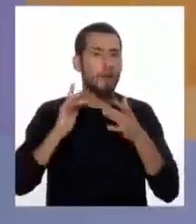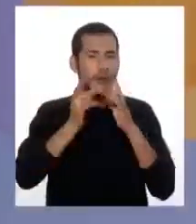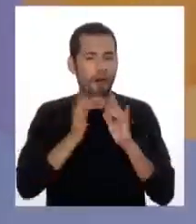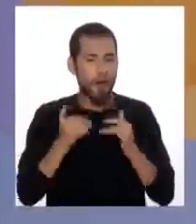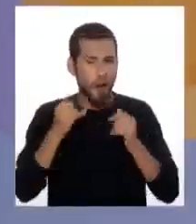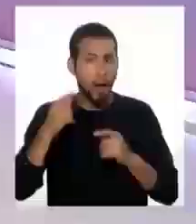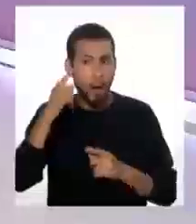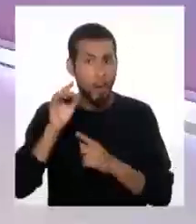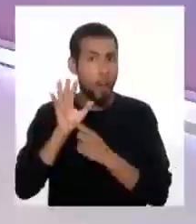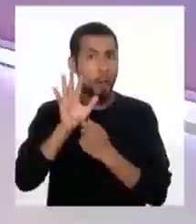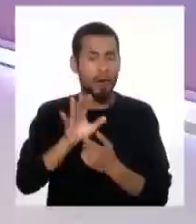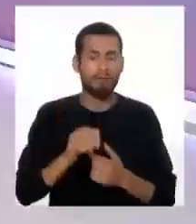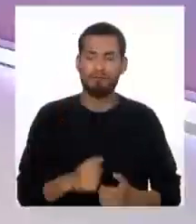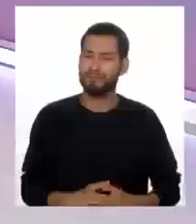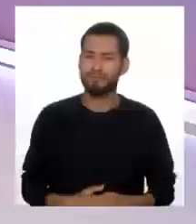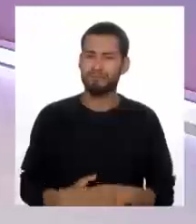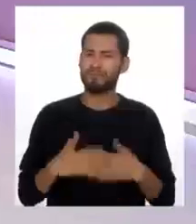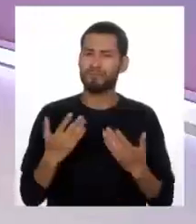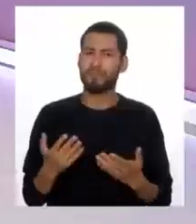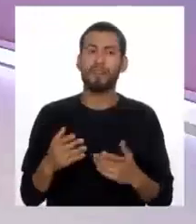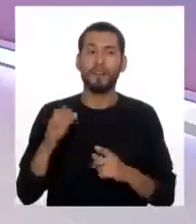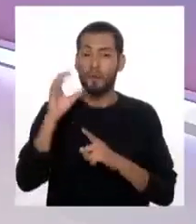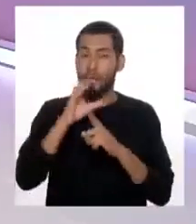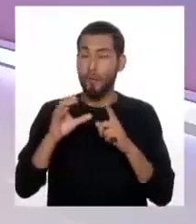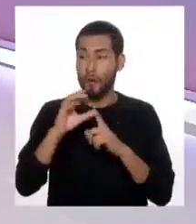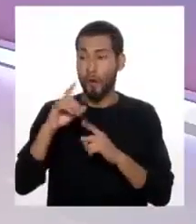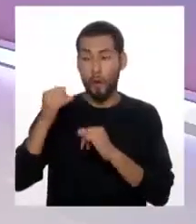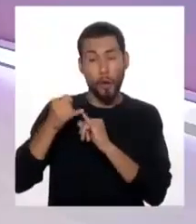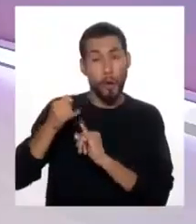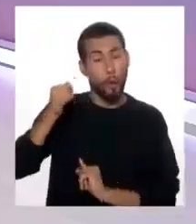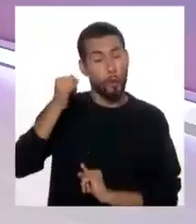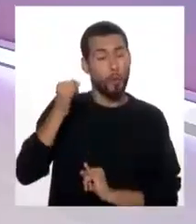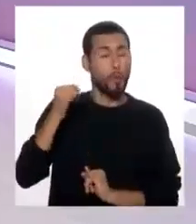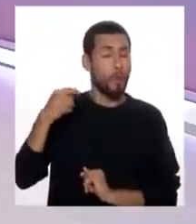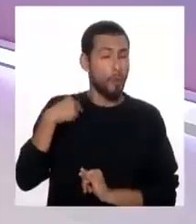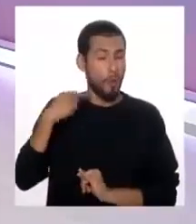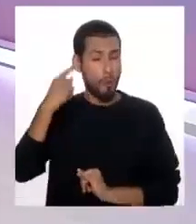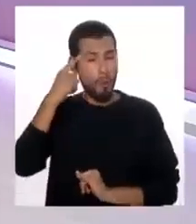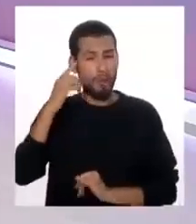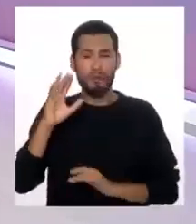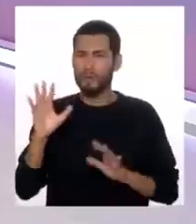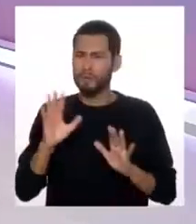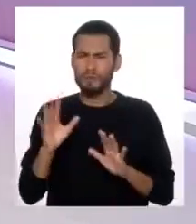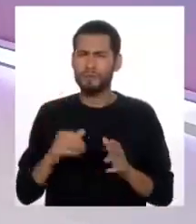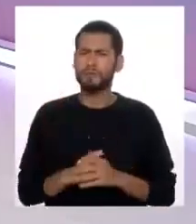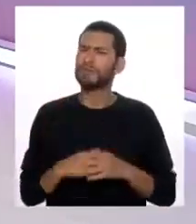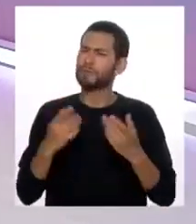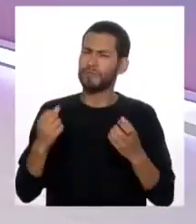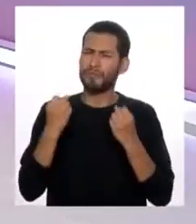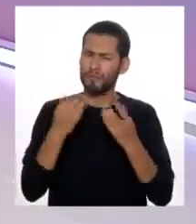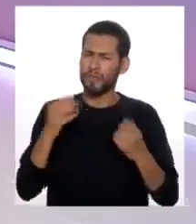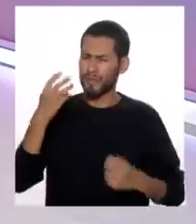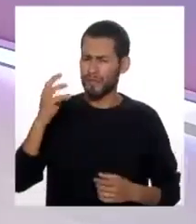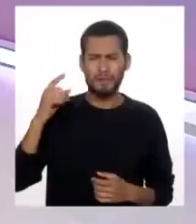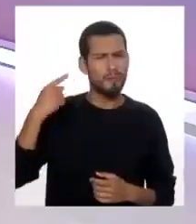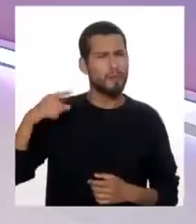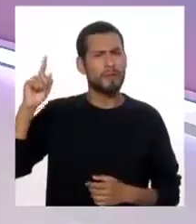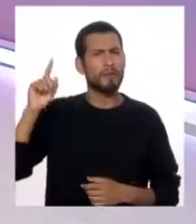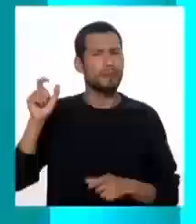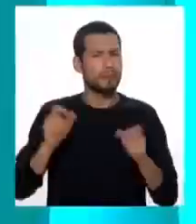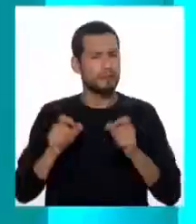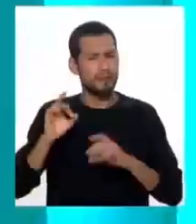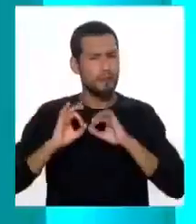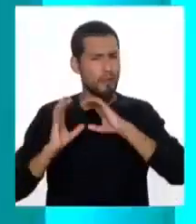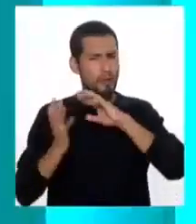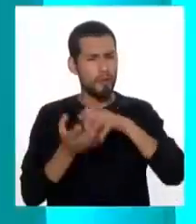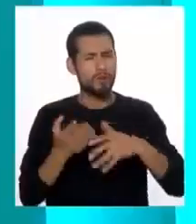actualmente. Sí, hay una cultura a la delgadez que hay que atender y son millones, 16 millones se admite que en el mundo pueden estar